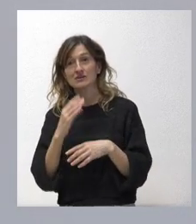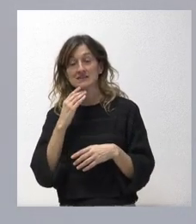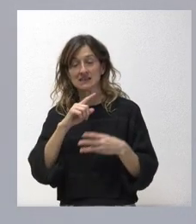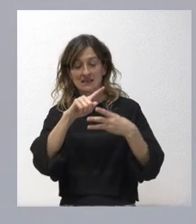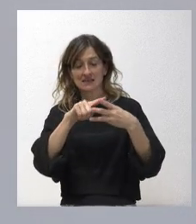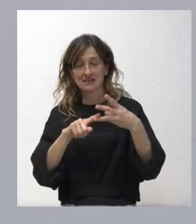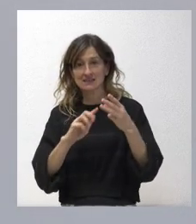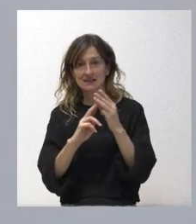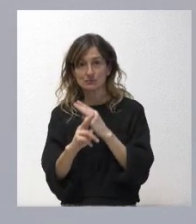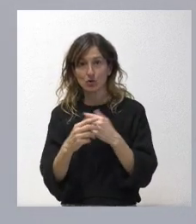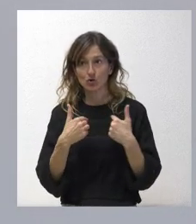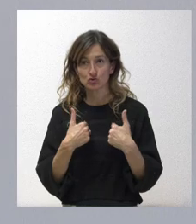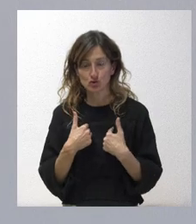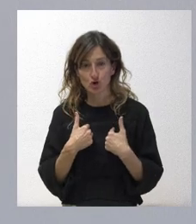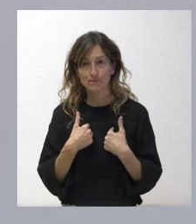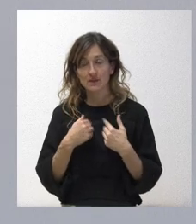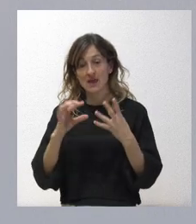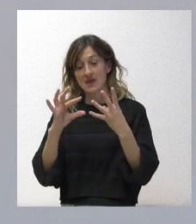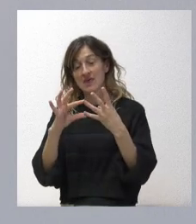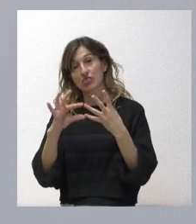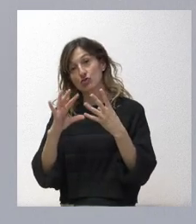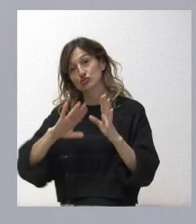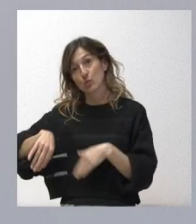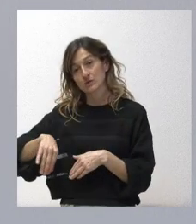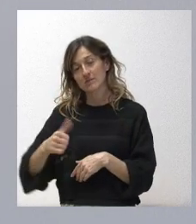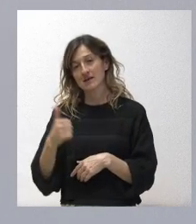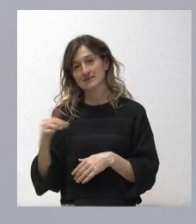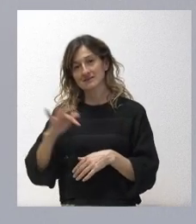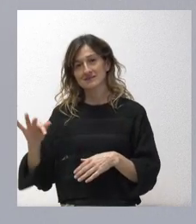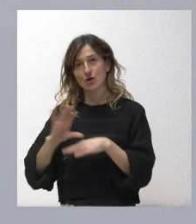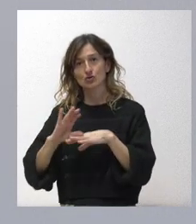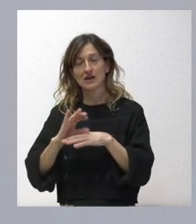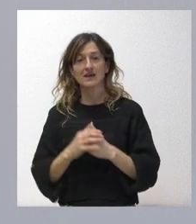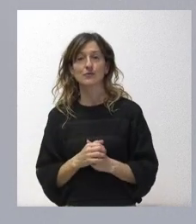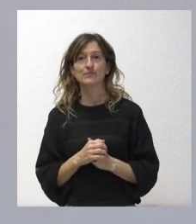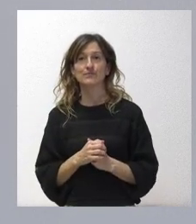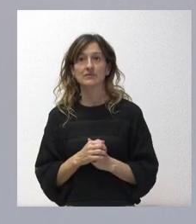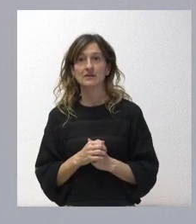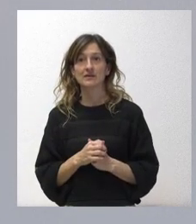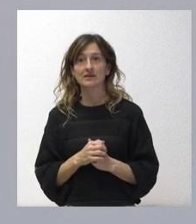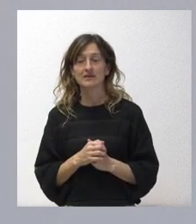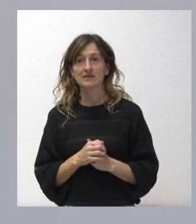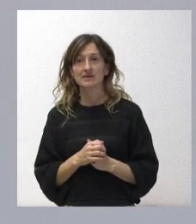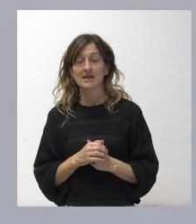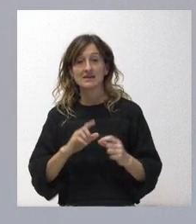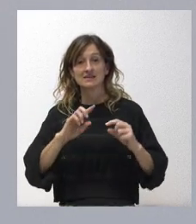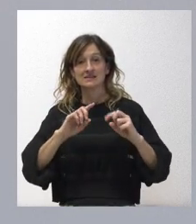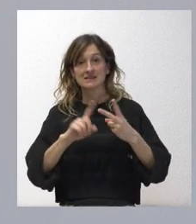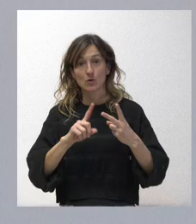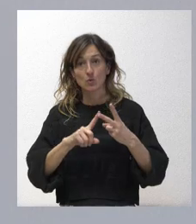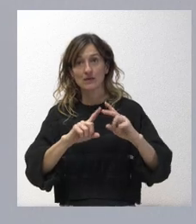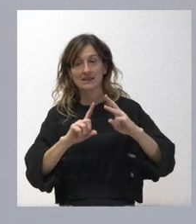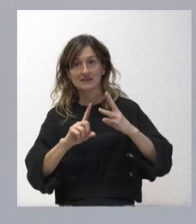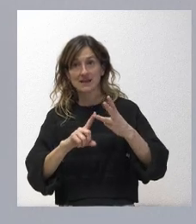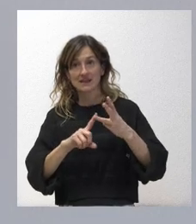contesto yo y las dos últimas contesta él. La segunda y tercera son competencias en